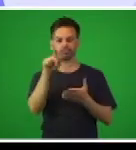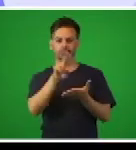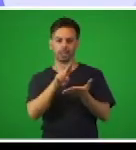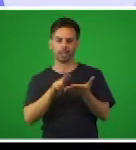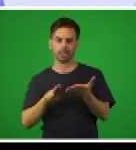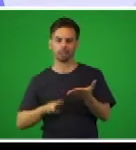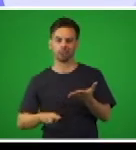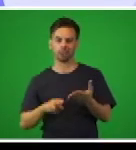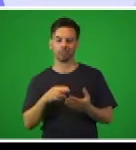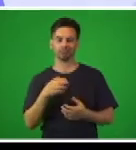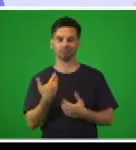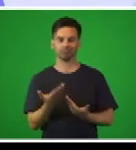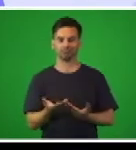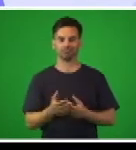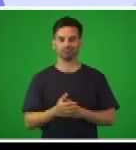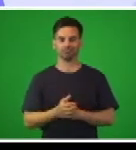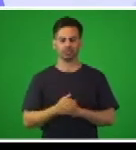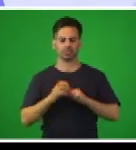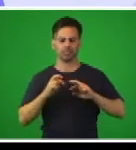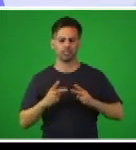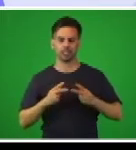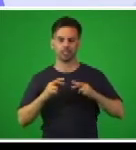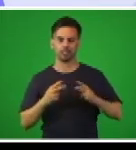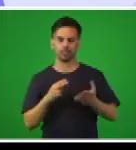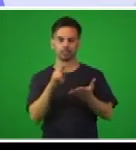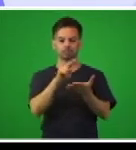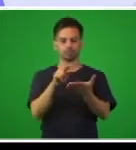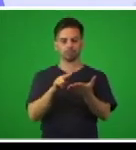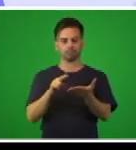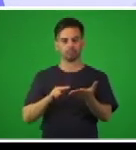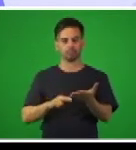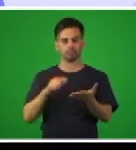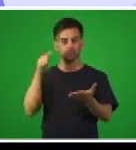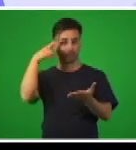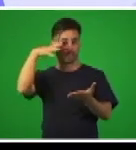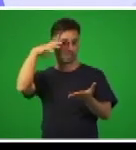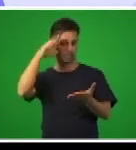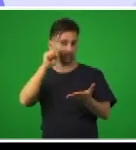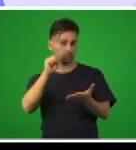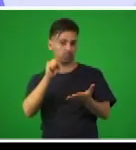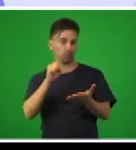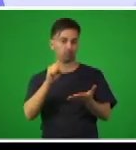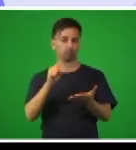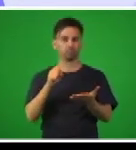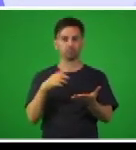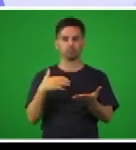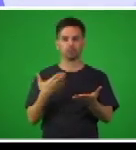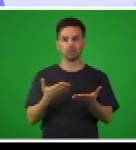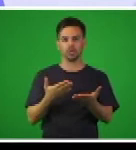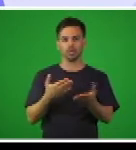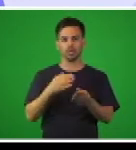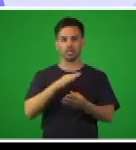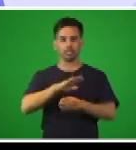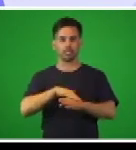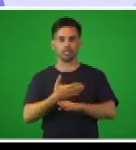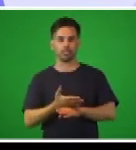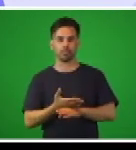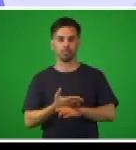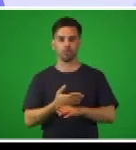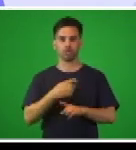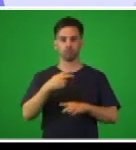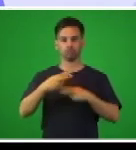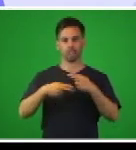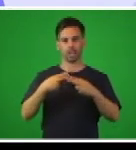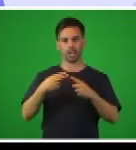Una vez leída, releída la lectura y precisamente entendido su mensaje, pues pueden pasar a realizar de manera